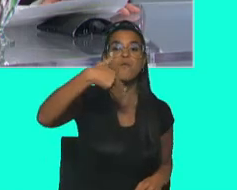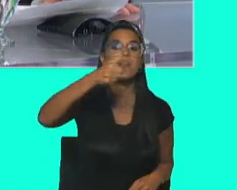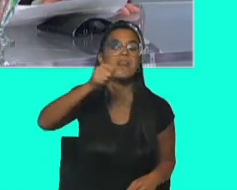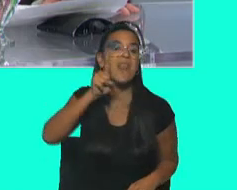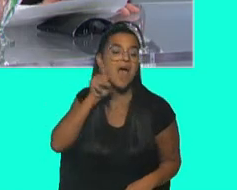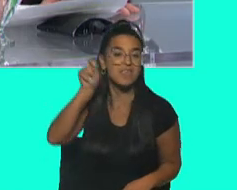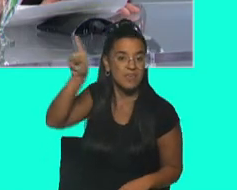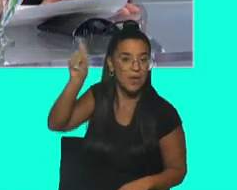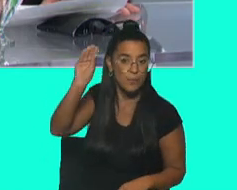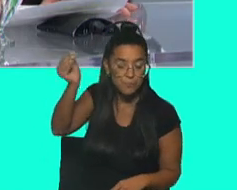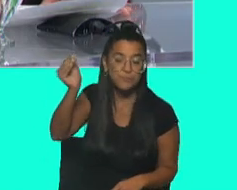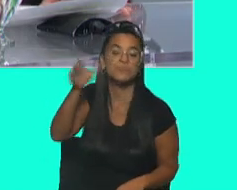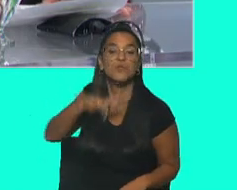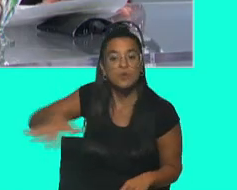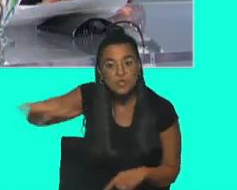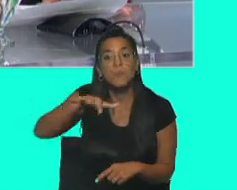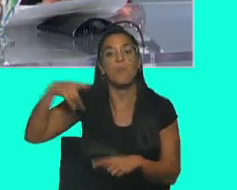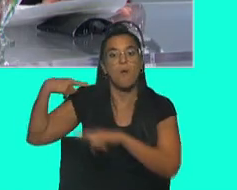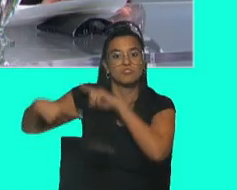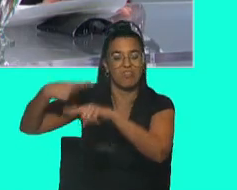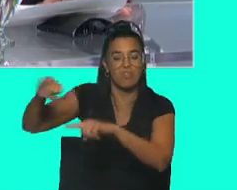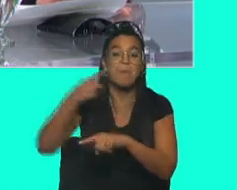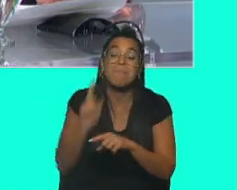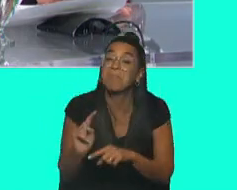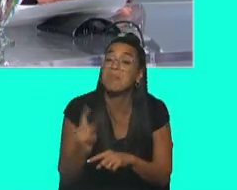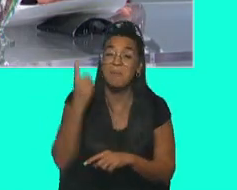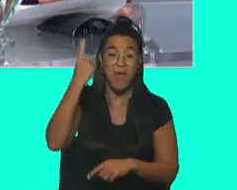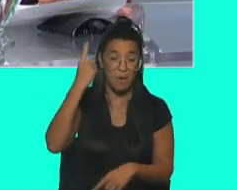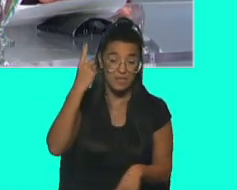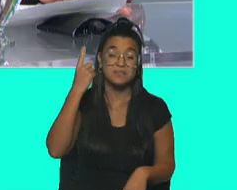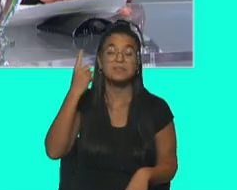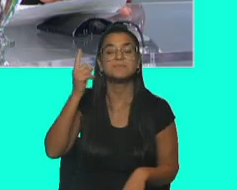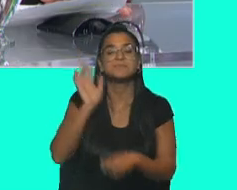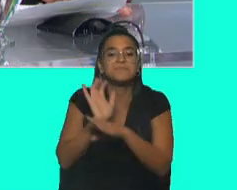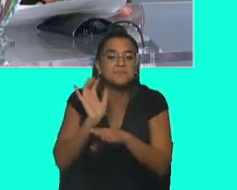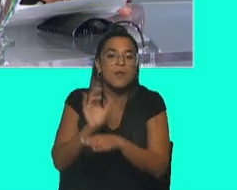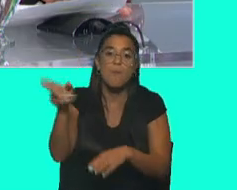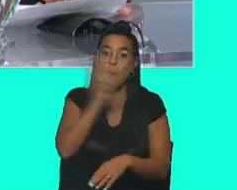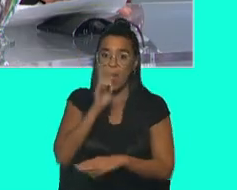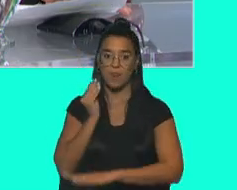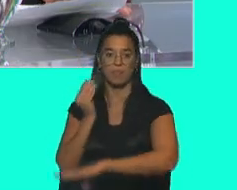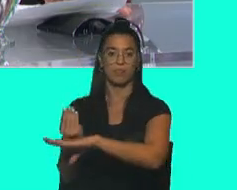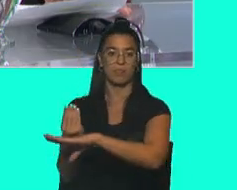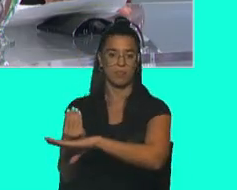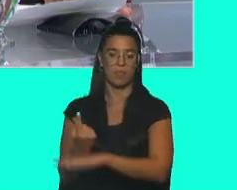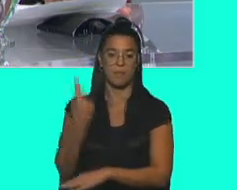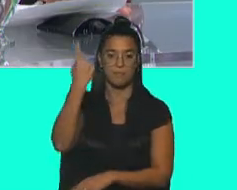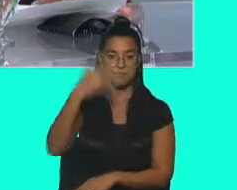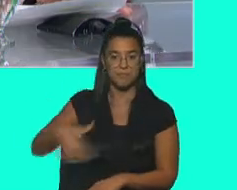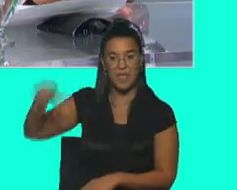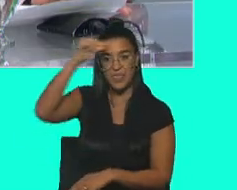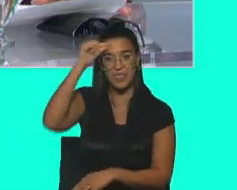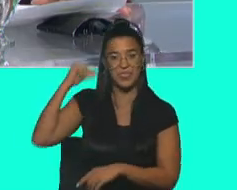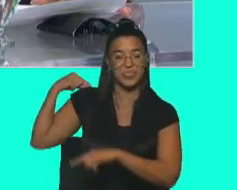Fundación Nacional sobre Pueblos Indígenas. Y es por primera vez que está ejercido por una mujer indígena,